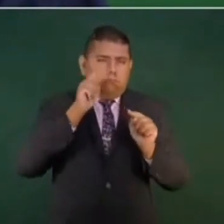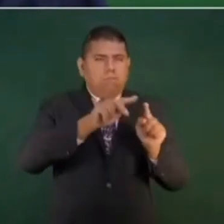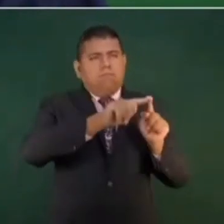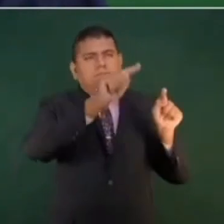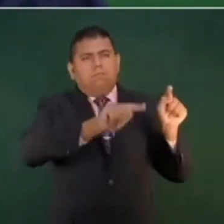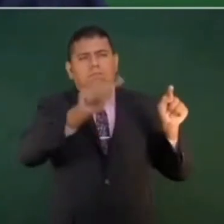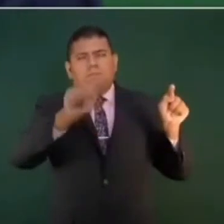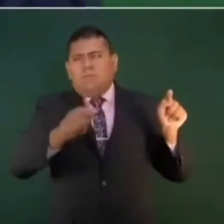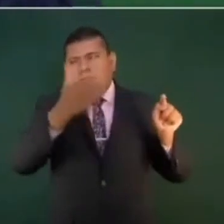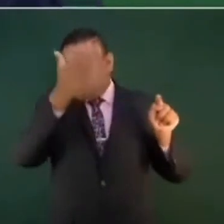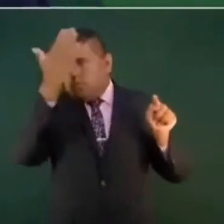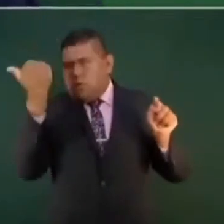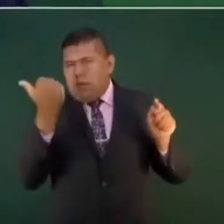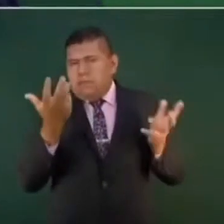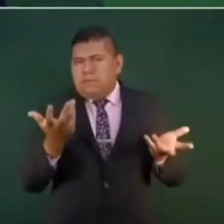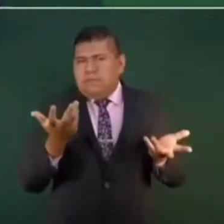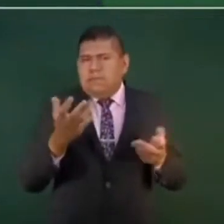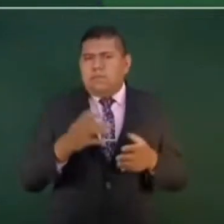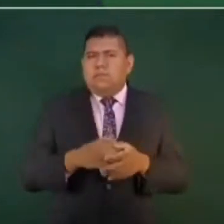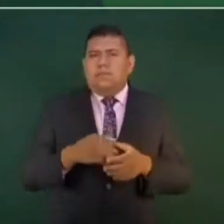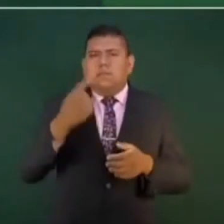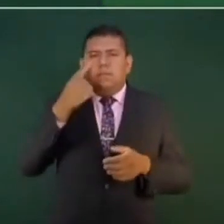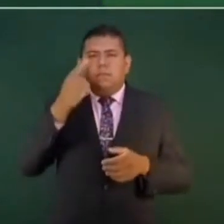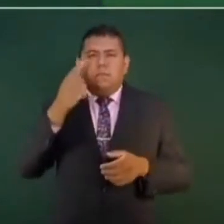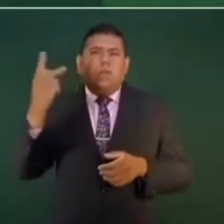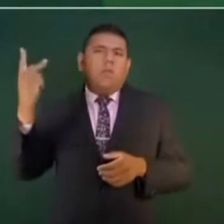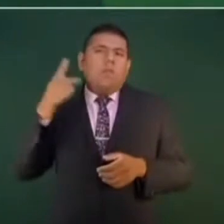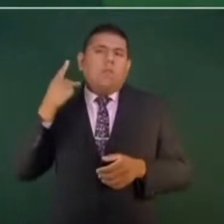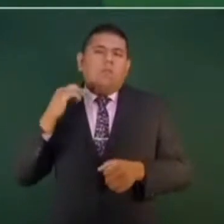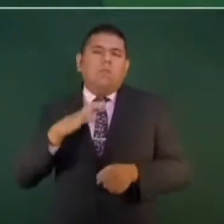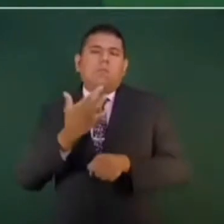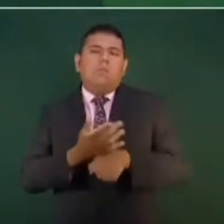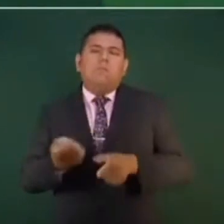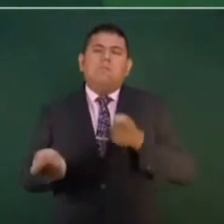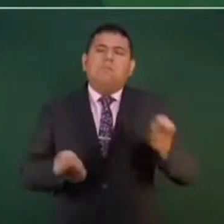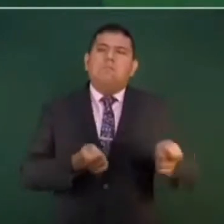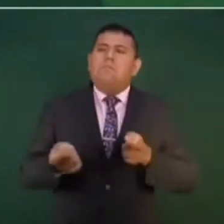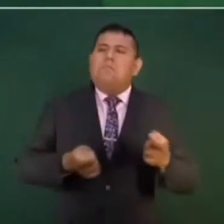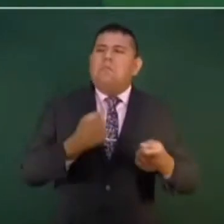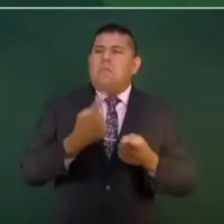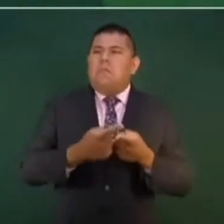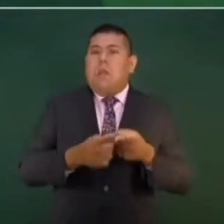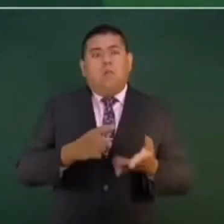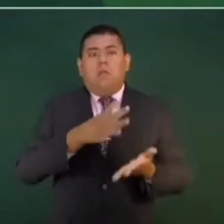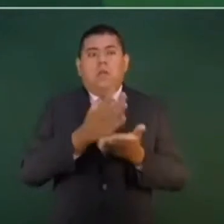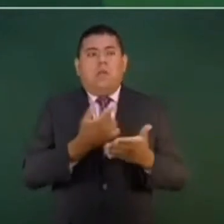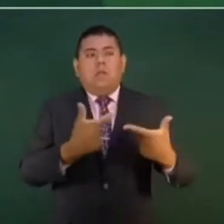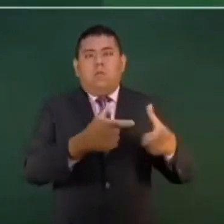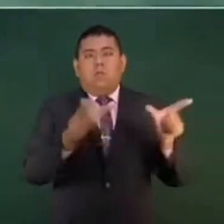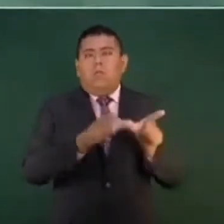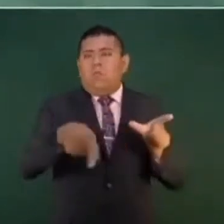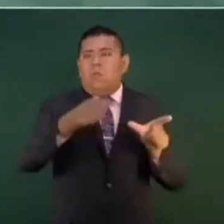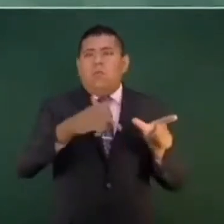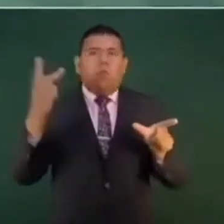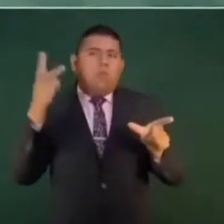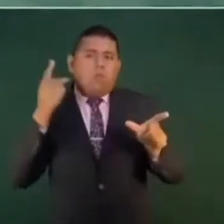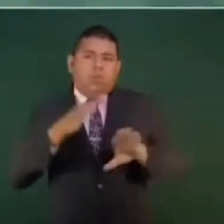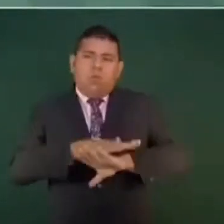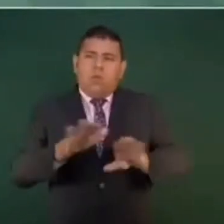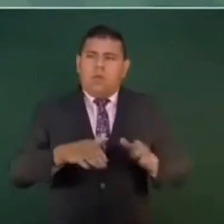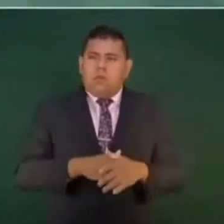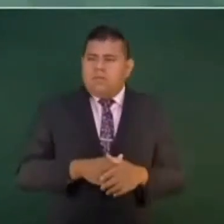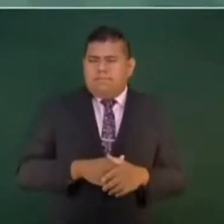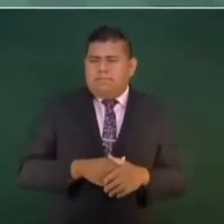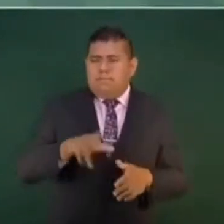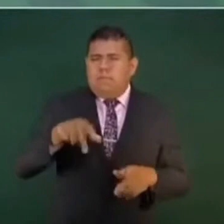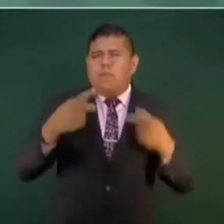la política asunto de los políticos no la política es asunto